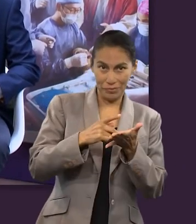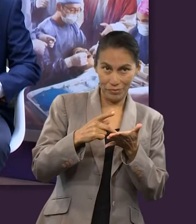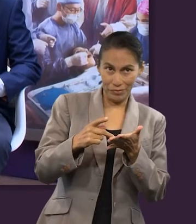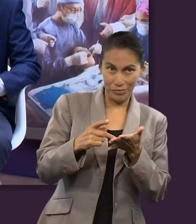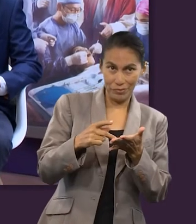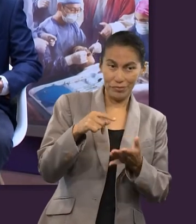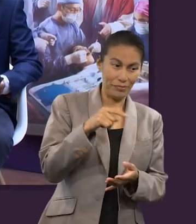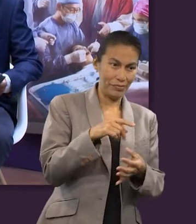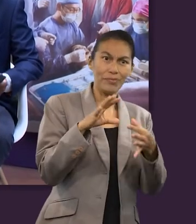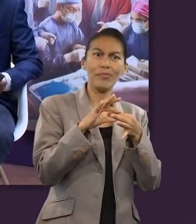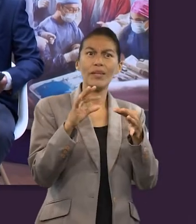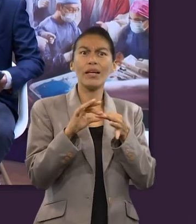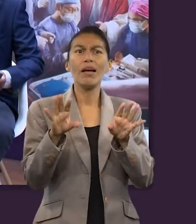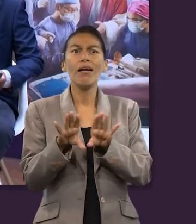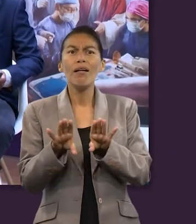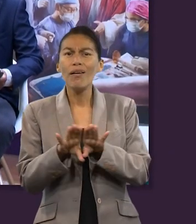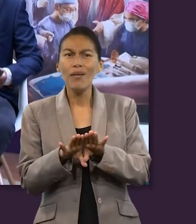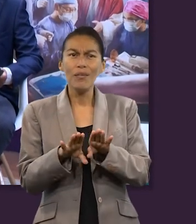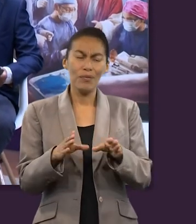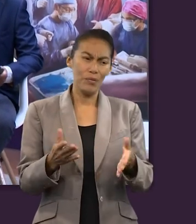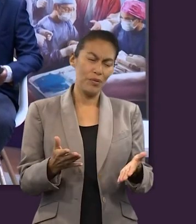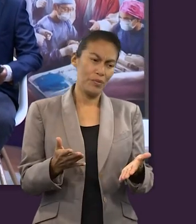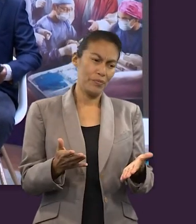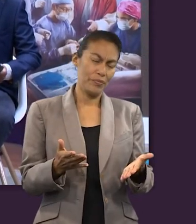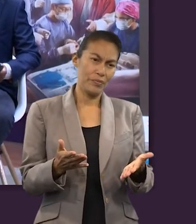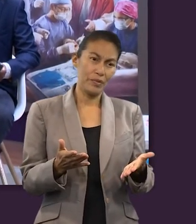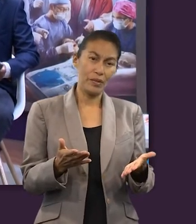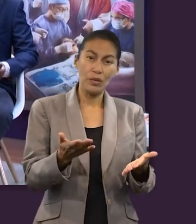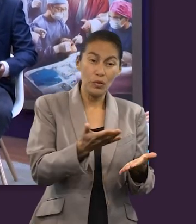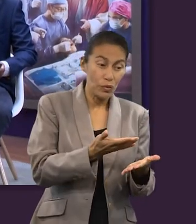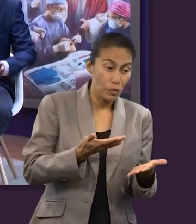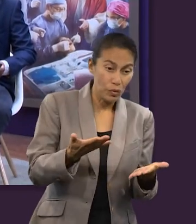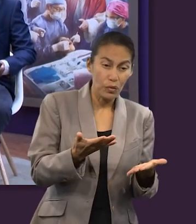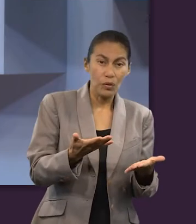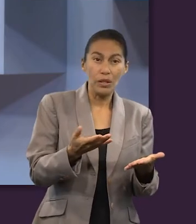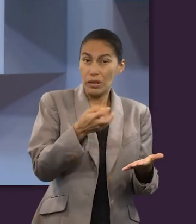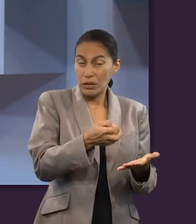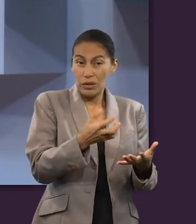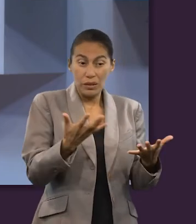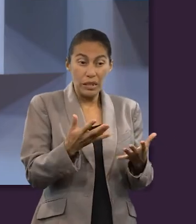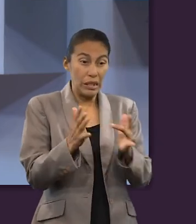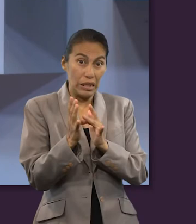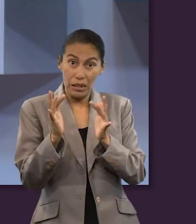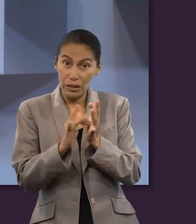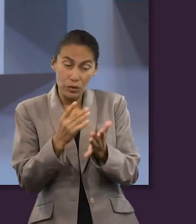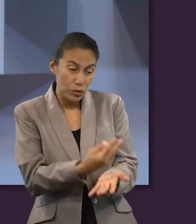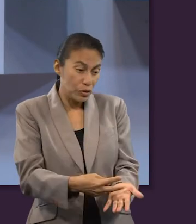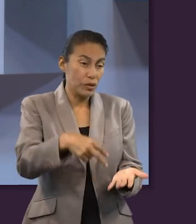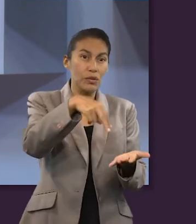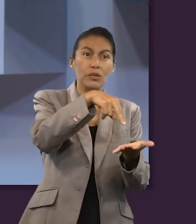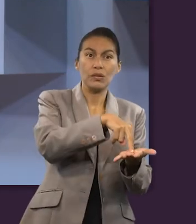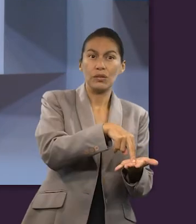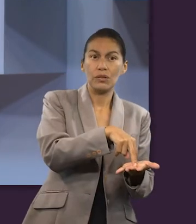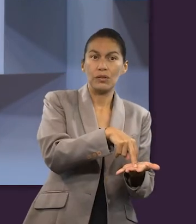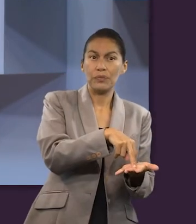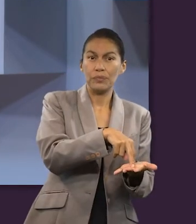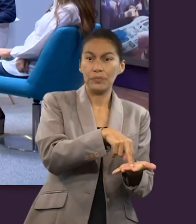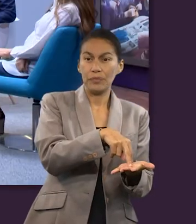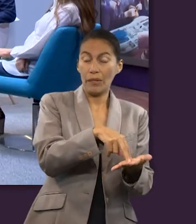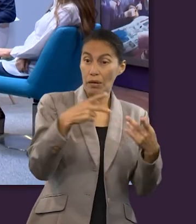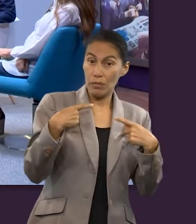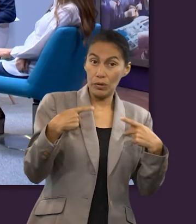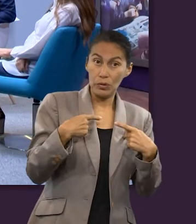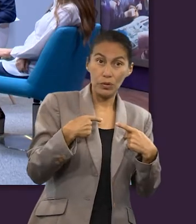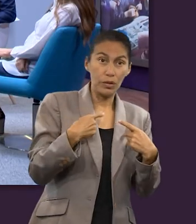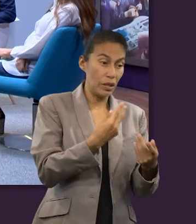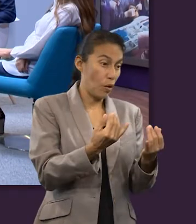Pablo explica claramente entonces que el motivo por el que hubo esta resurrección de Cristo y